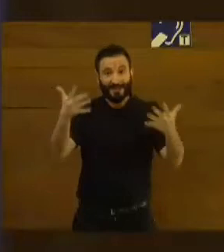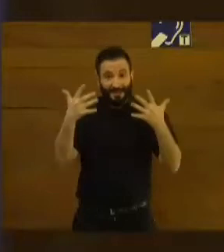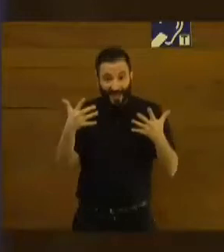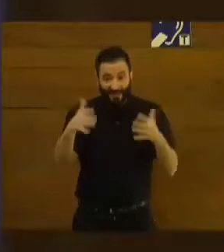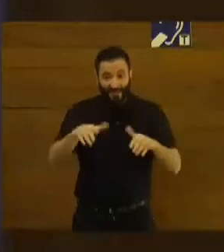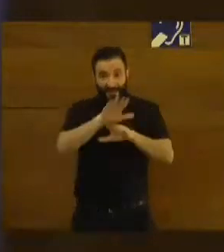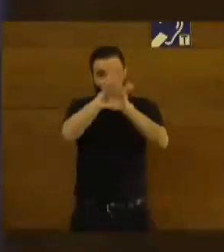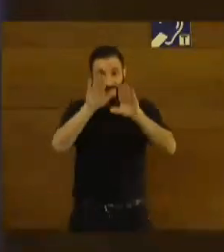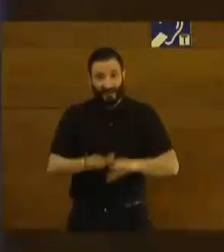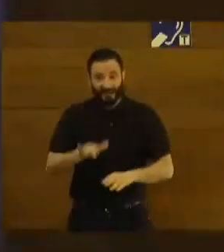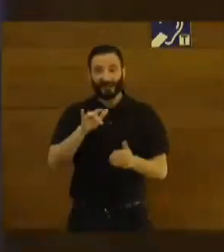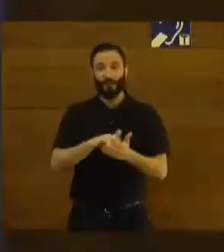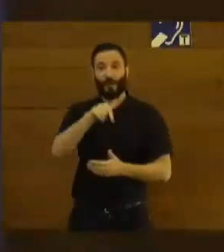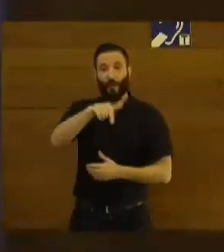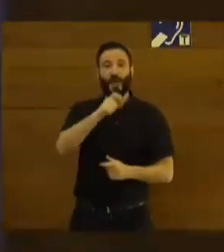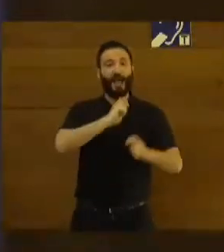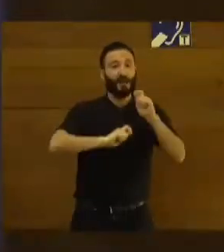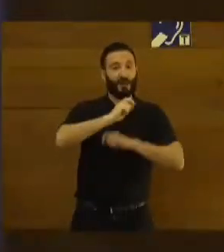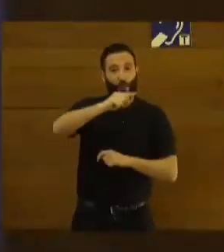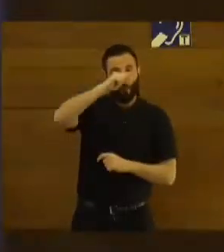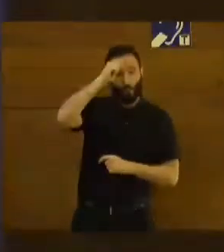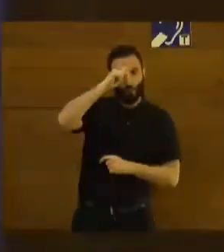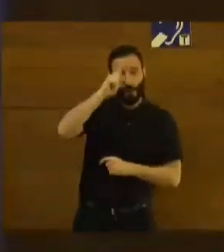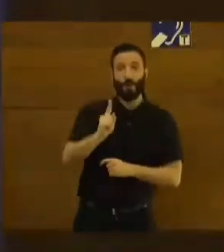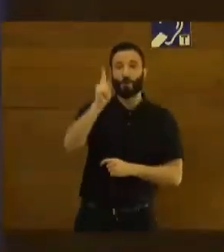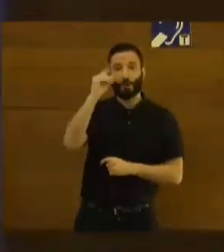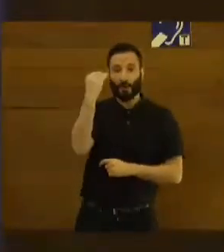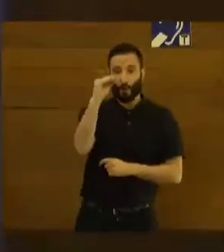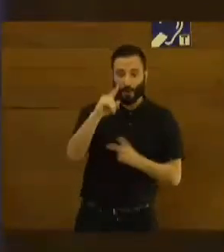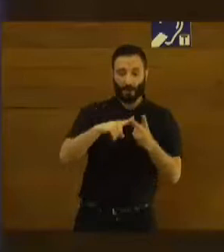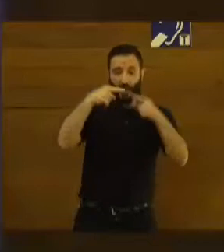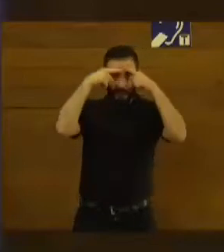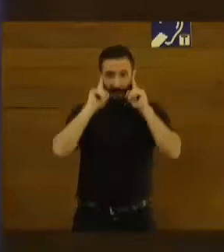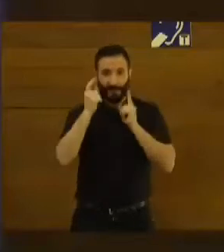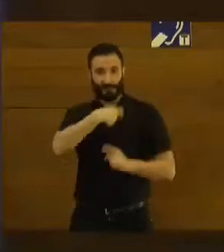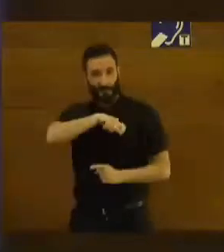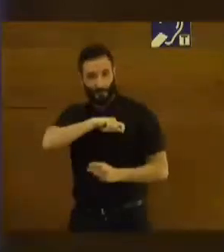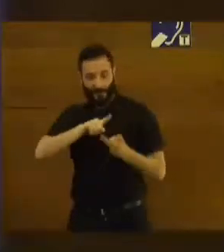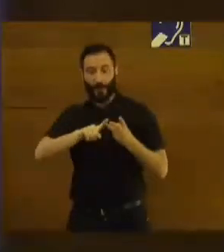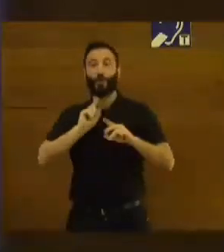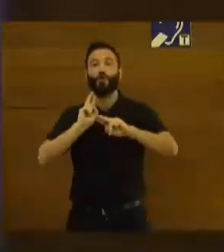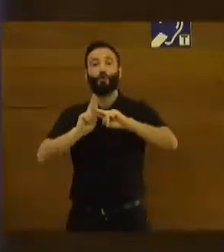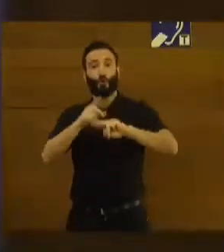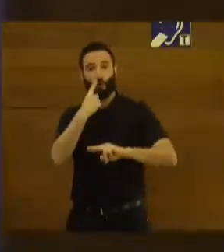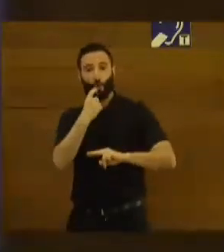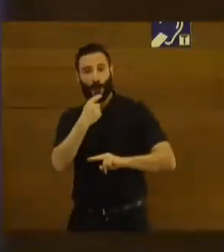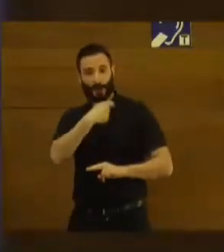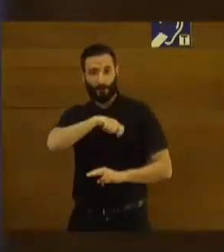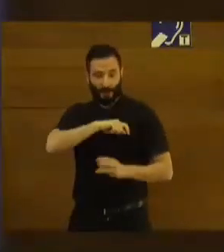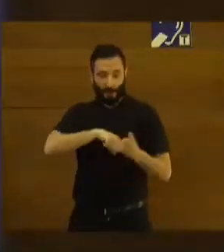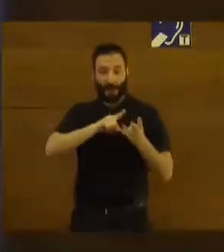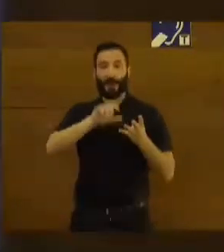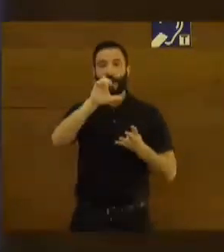y que nos acompañan hoy, que son la Asociación Cultural Norte Joven, Cáritas España, Cruz Roja Española, ECODES,